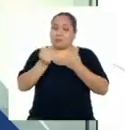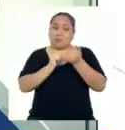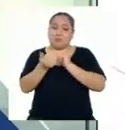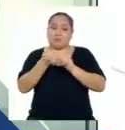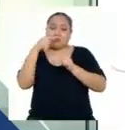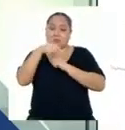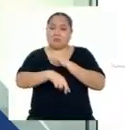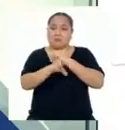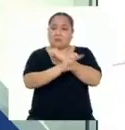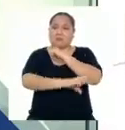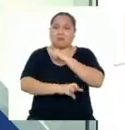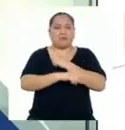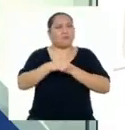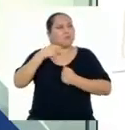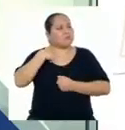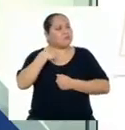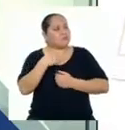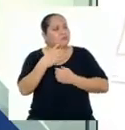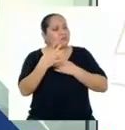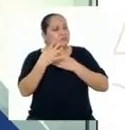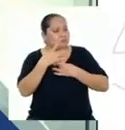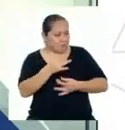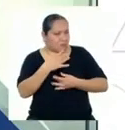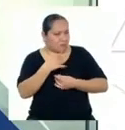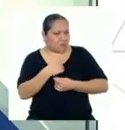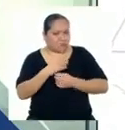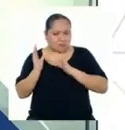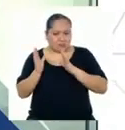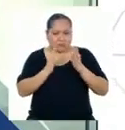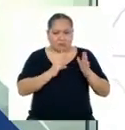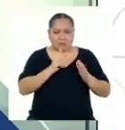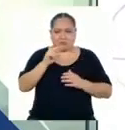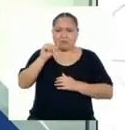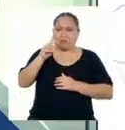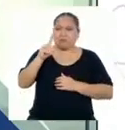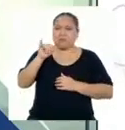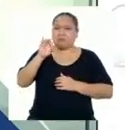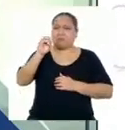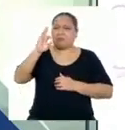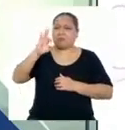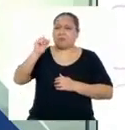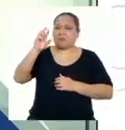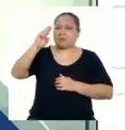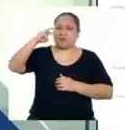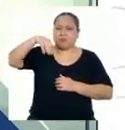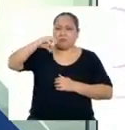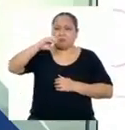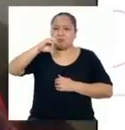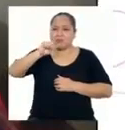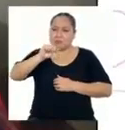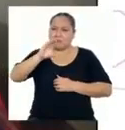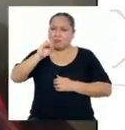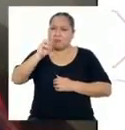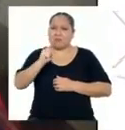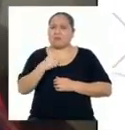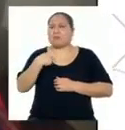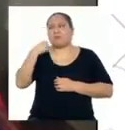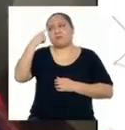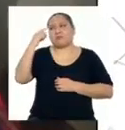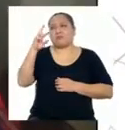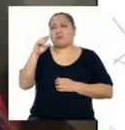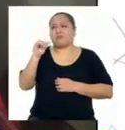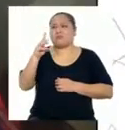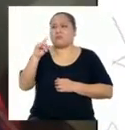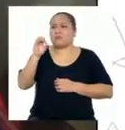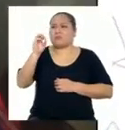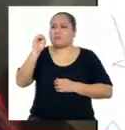interesante fue la elaboración de radiofármacos José, ¿para qué crees que son útiles esos radiofármacos? Los radiofármacos